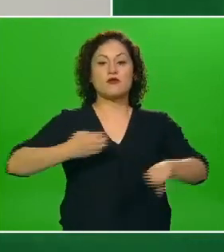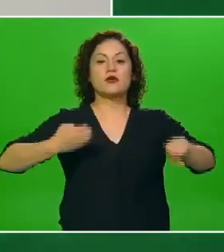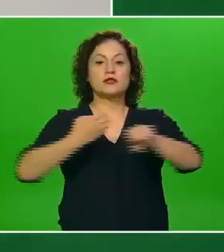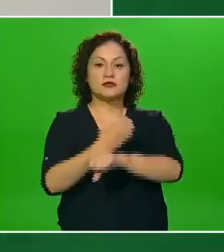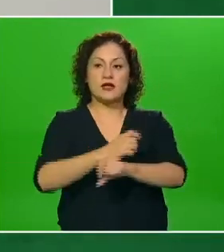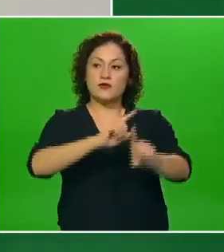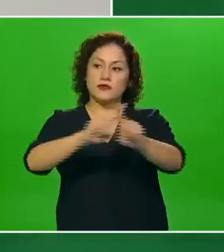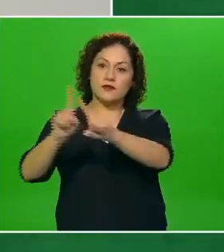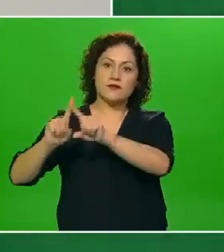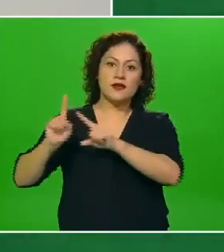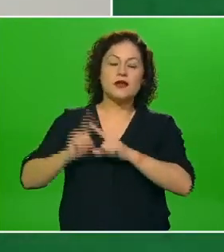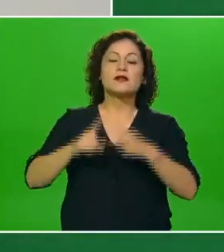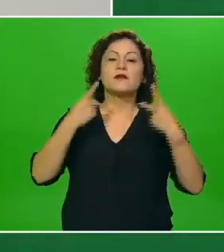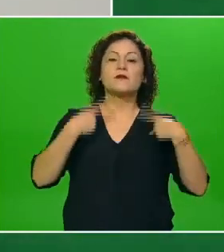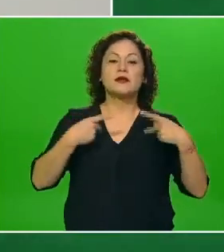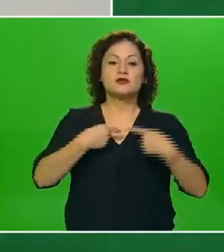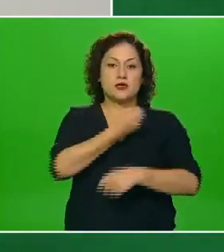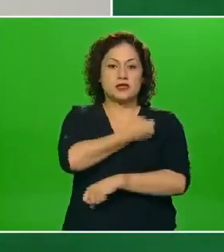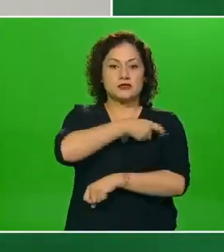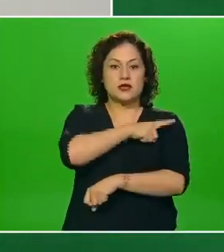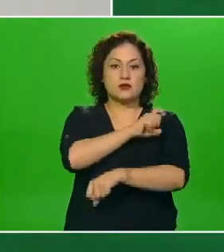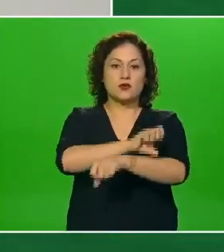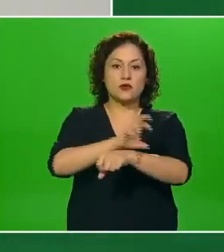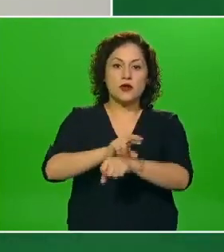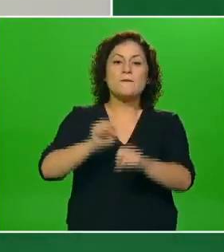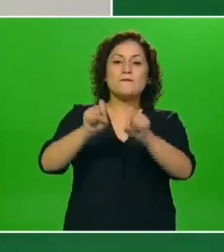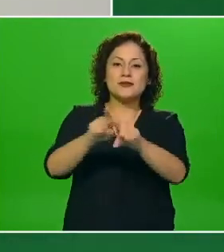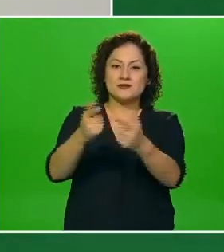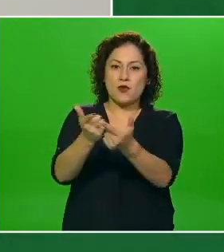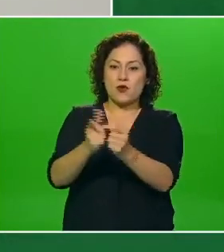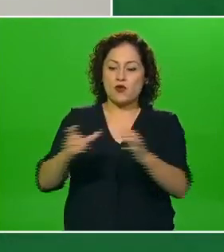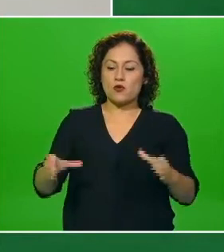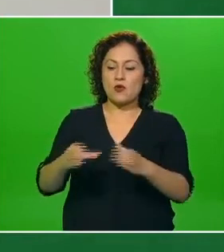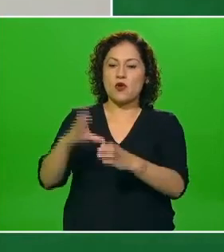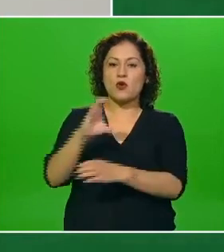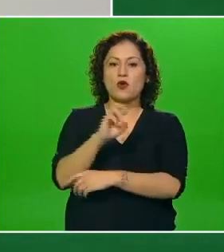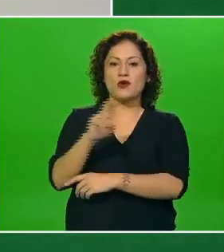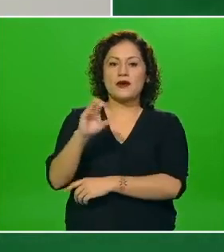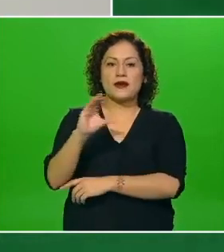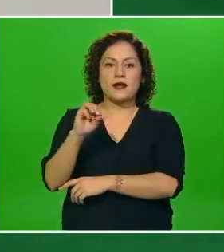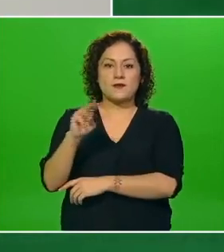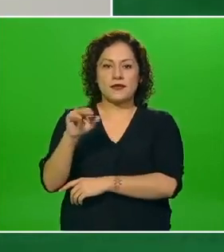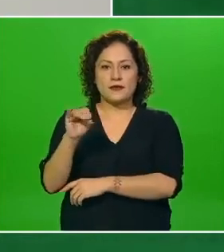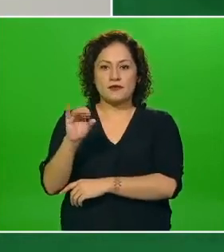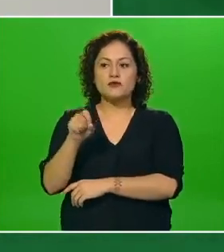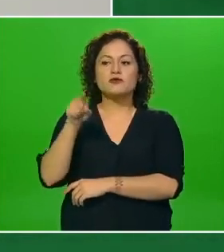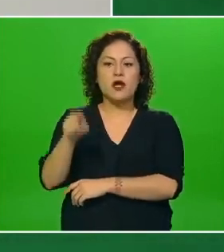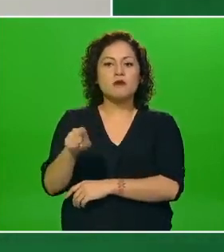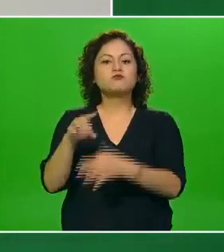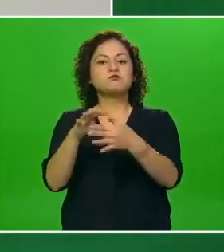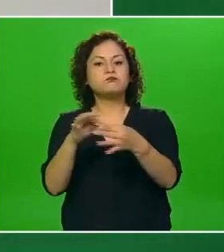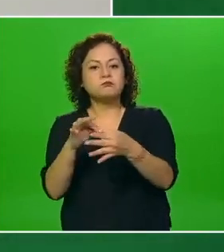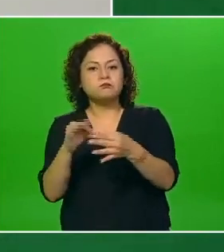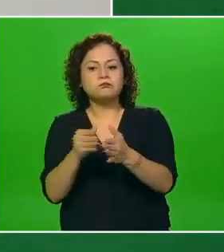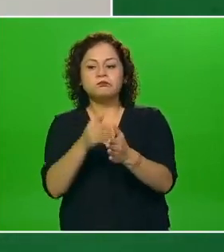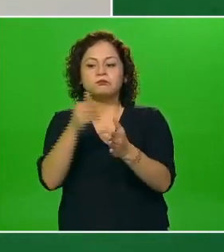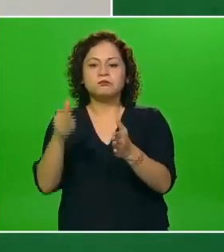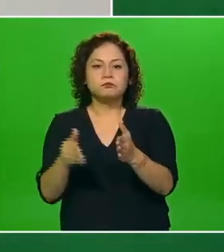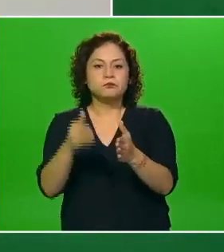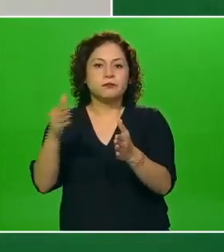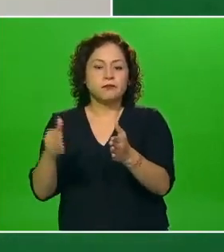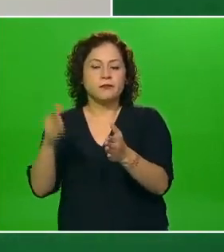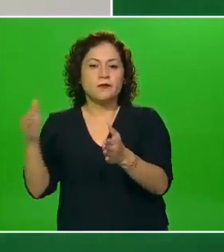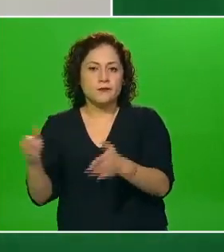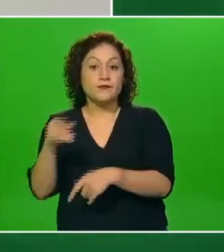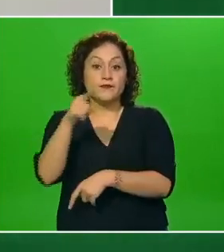los coordinadores estatales corre caminos de cuándo le va a tocar su vacuna muy atentos porque entonces si en ese momento será importante